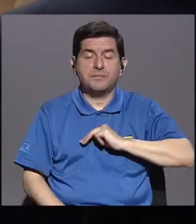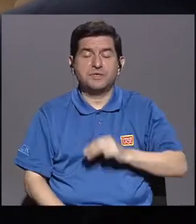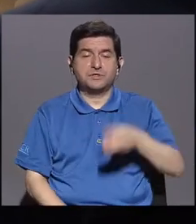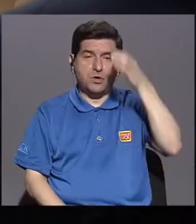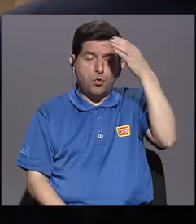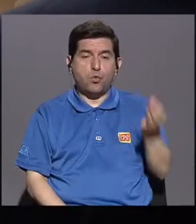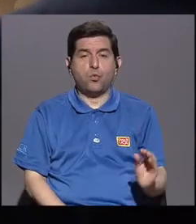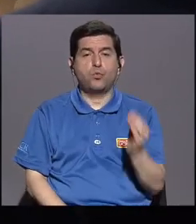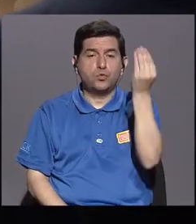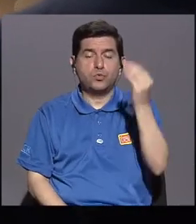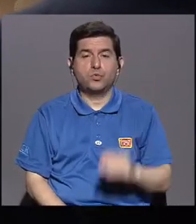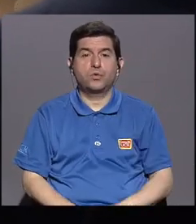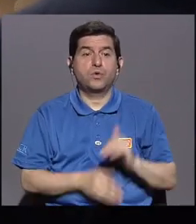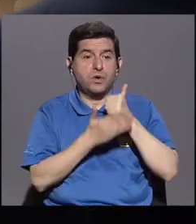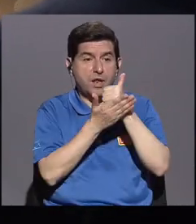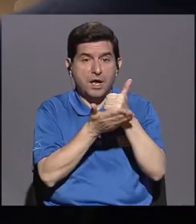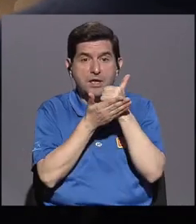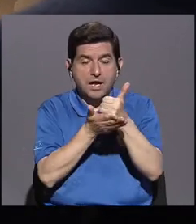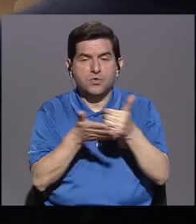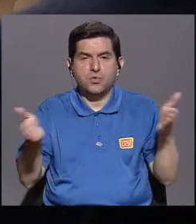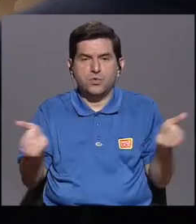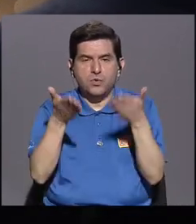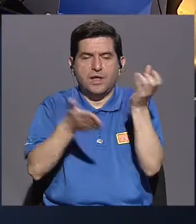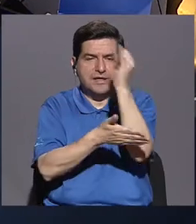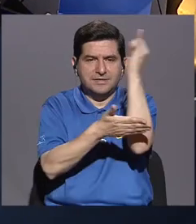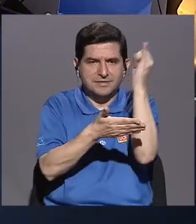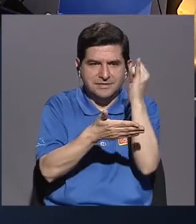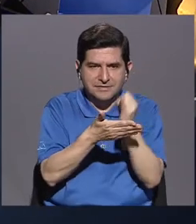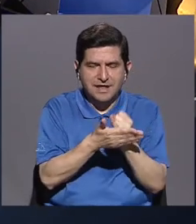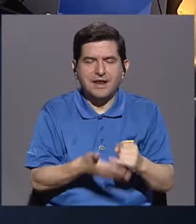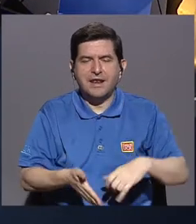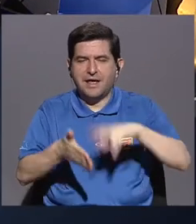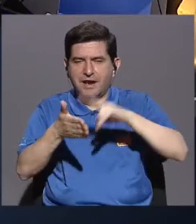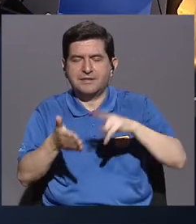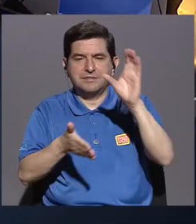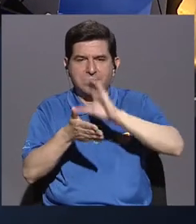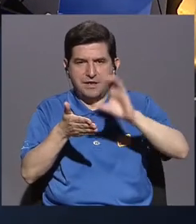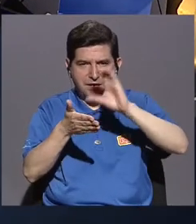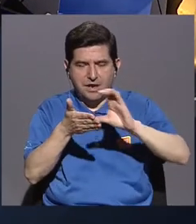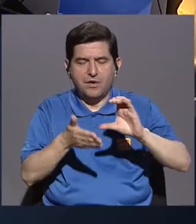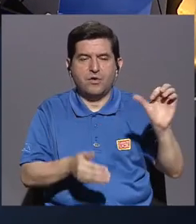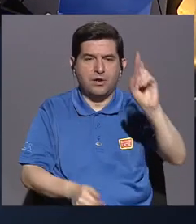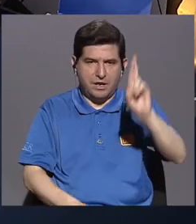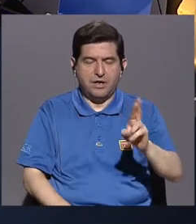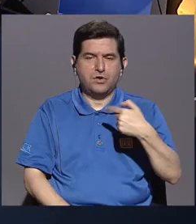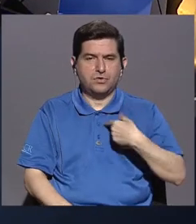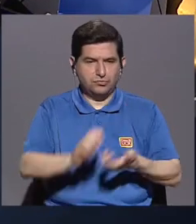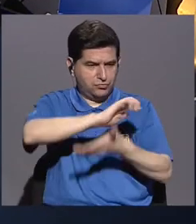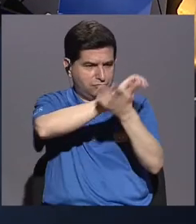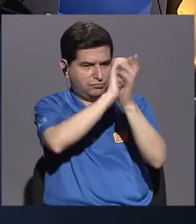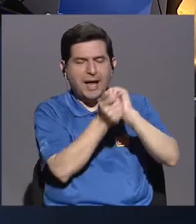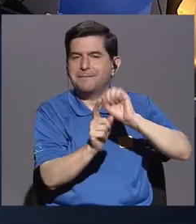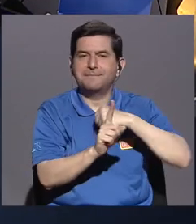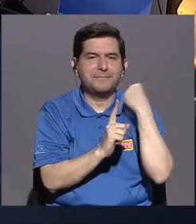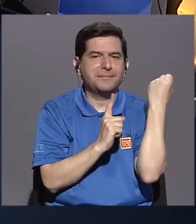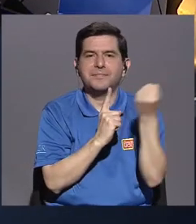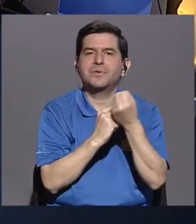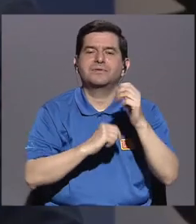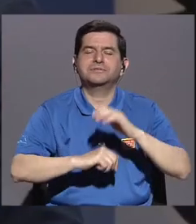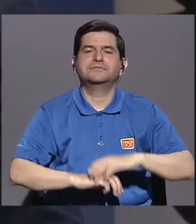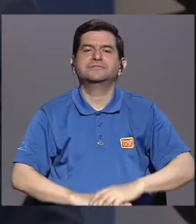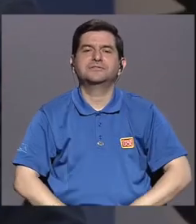Juventud y con estas becas que ellos sacan de Fomento a las Artes Literarias con el Colegio de Costa Rica, decido darle vuelta a la tortilla, como decimos